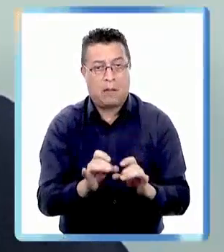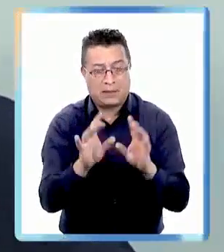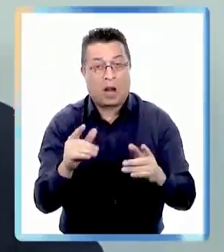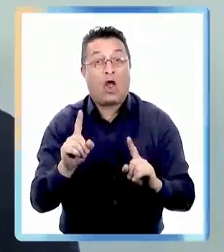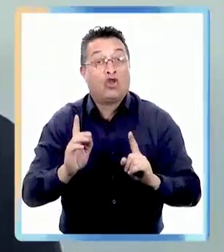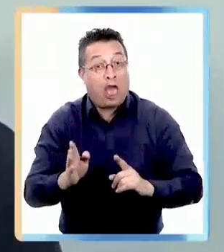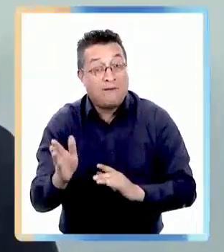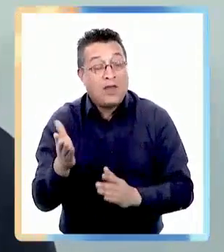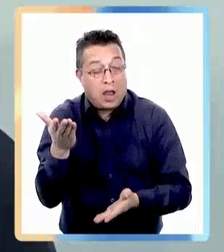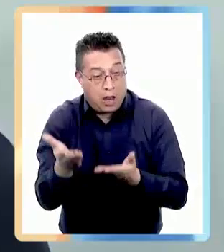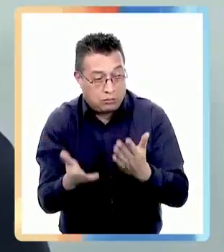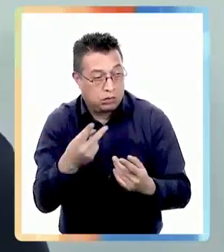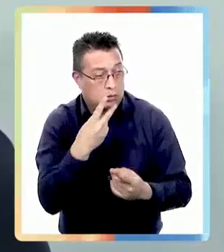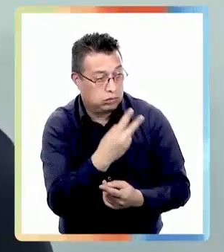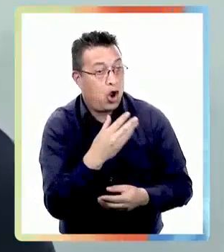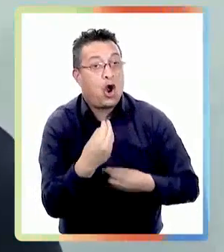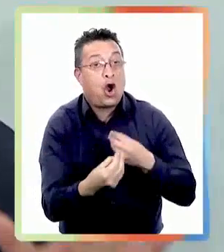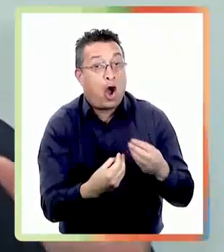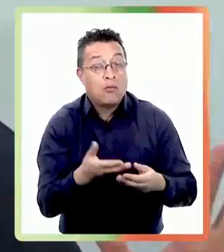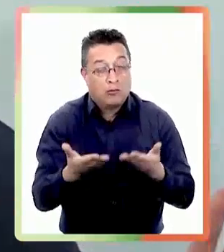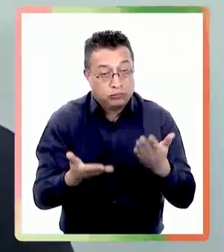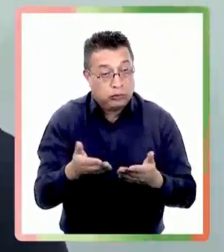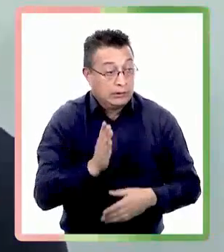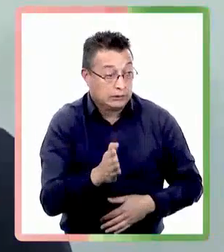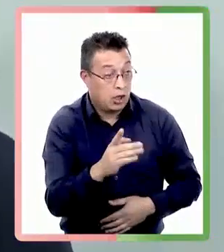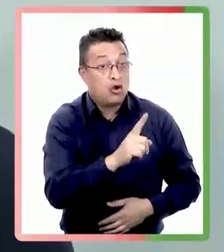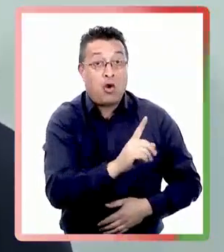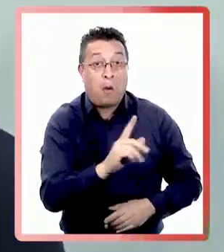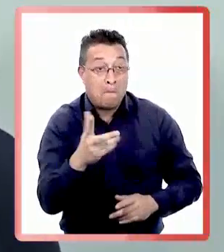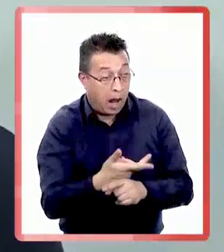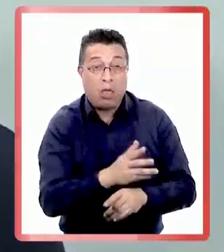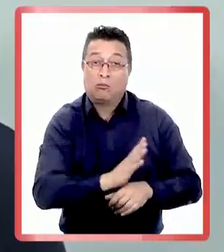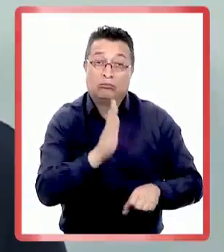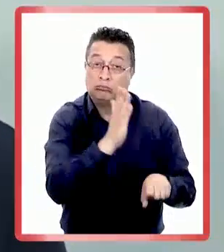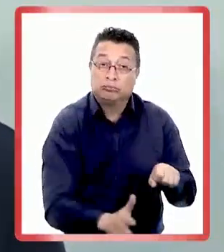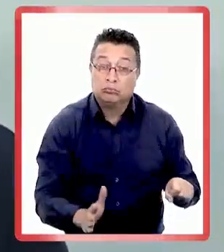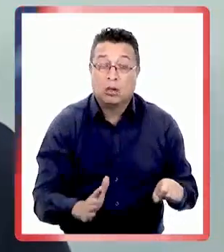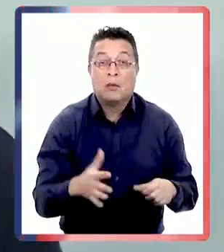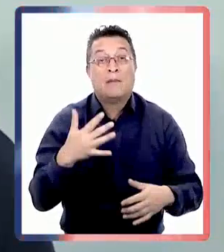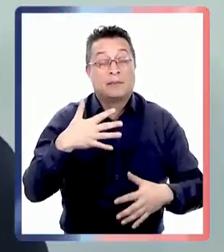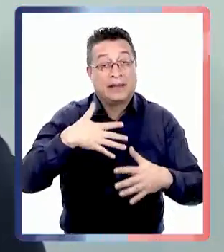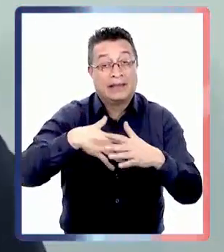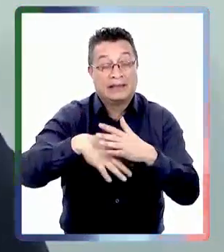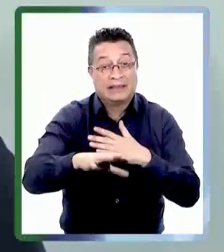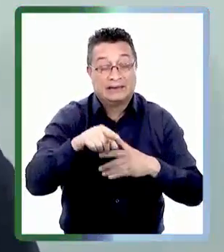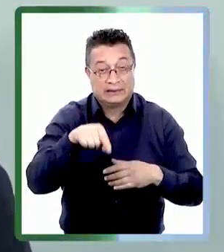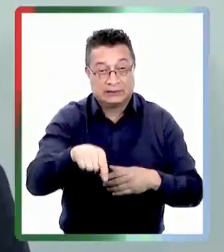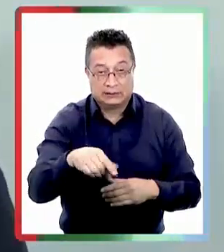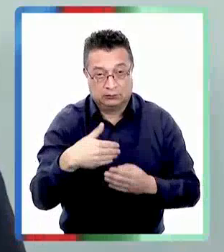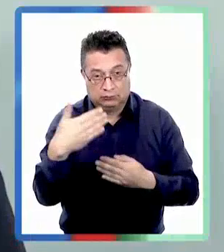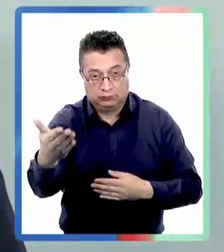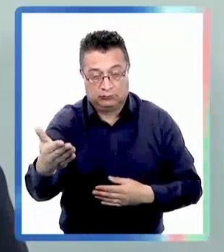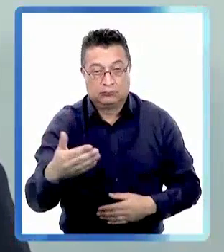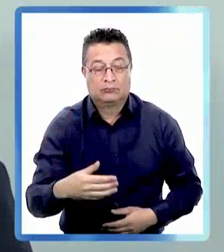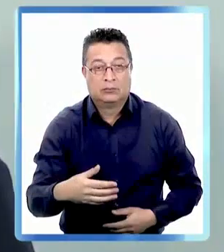que estamos evaluando por cierto cómo lo está haciendo y si lo están haciendo bien seguirán y si no, no. El 15 de noviembre